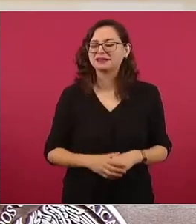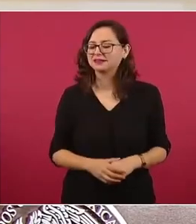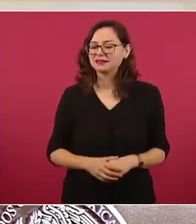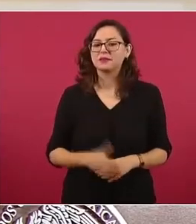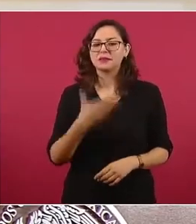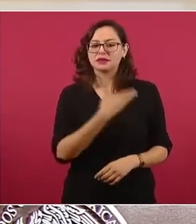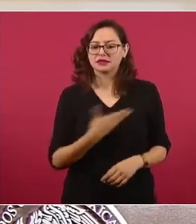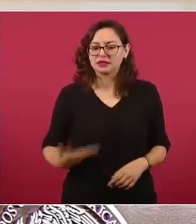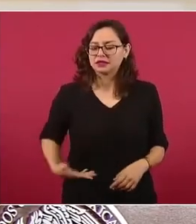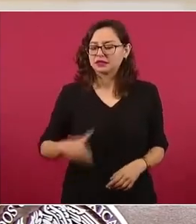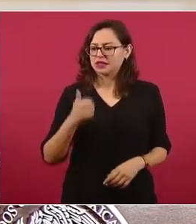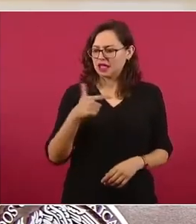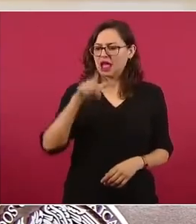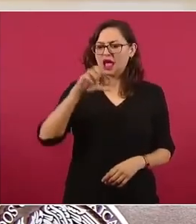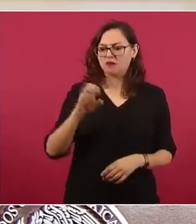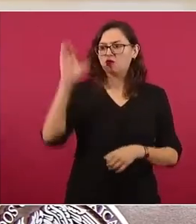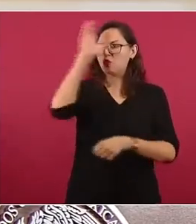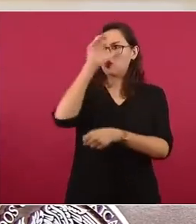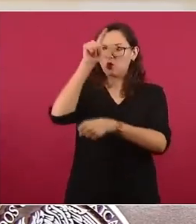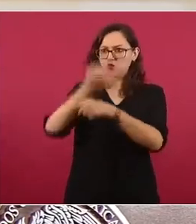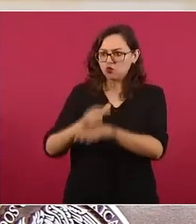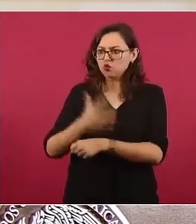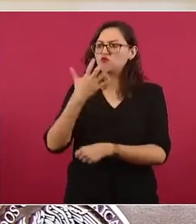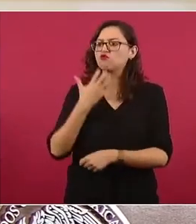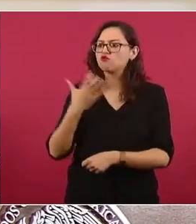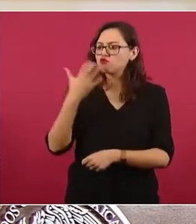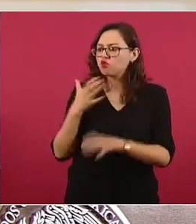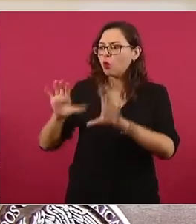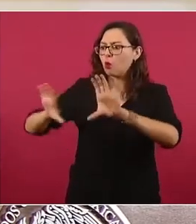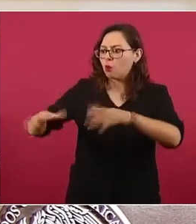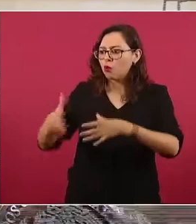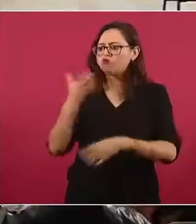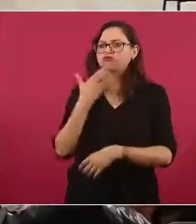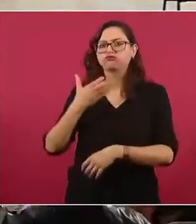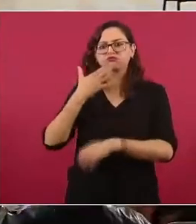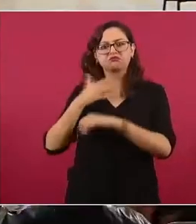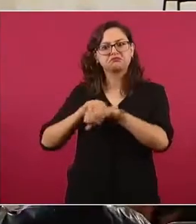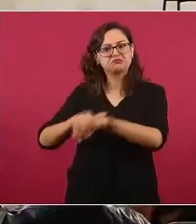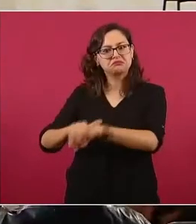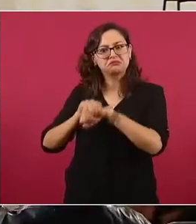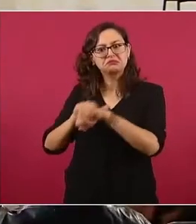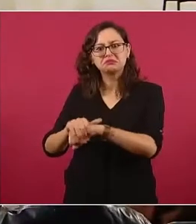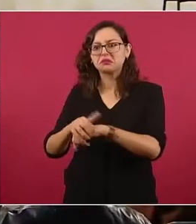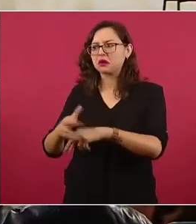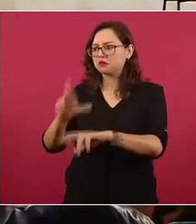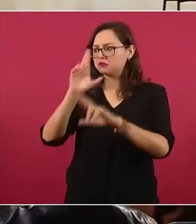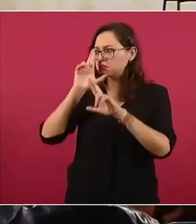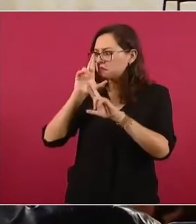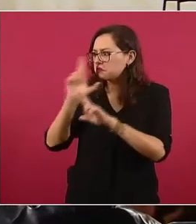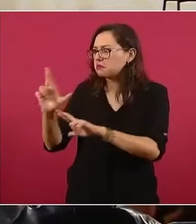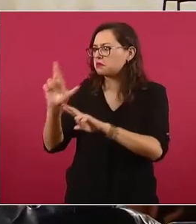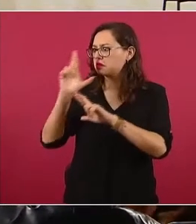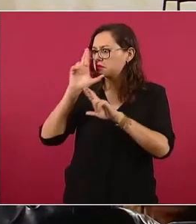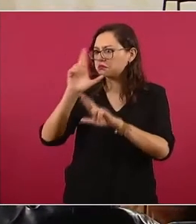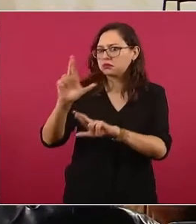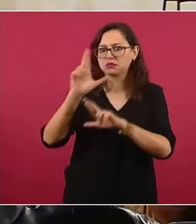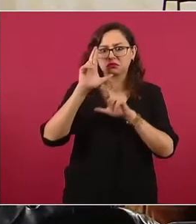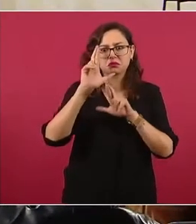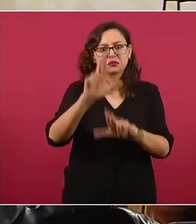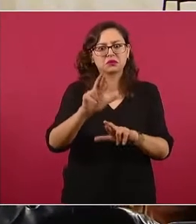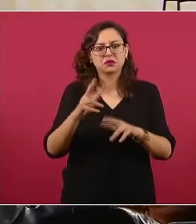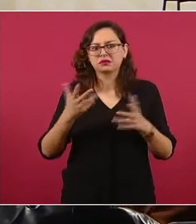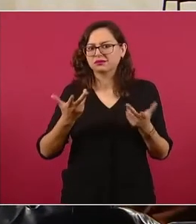judía. Y siempre ha actuado con respeto a las distintas religiones y culturas.